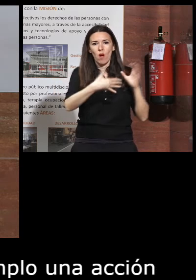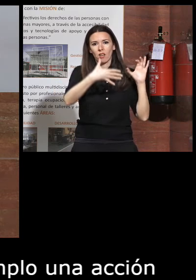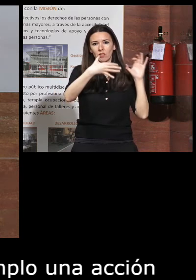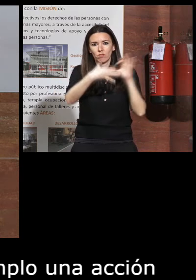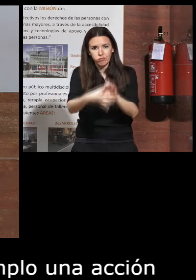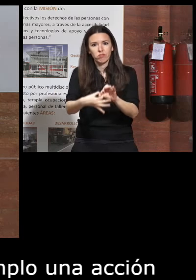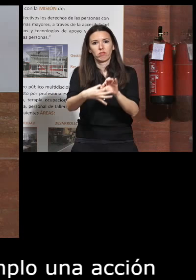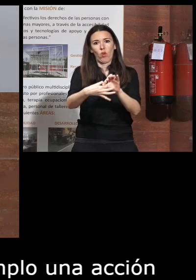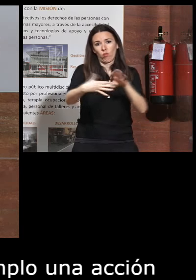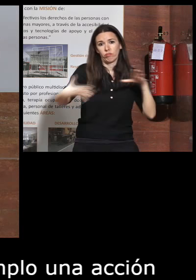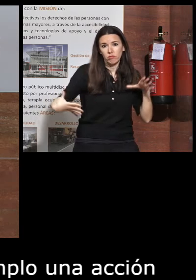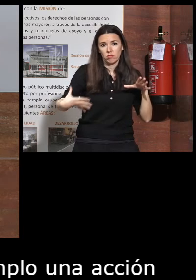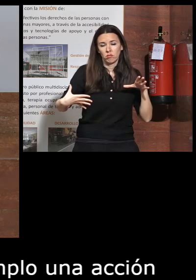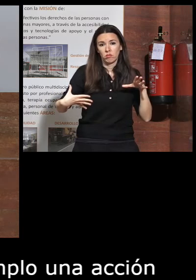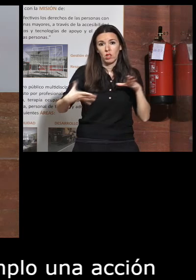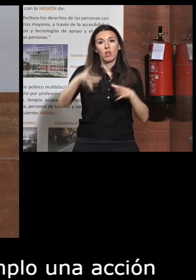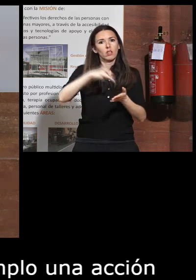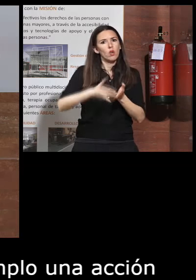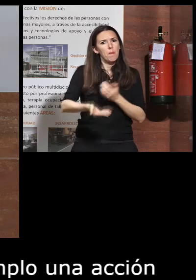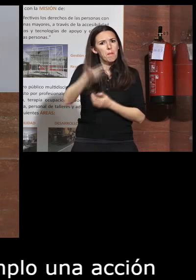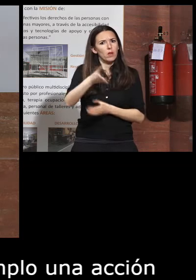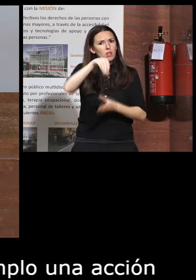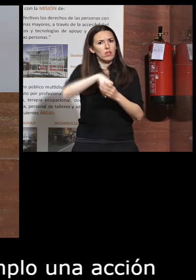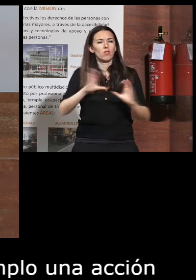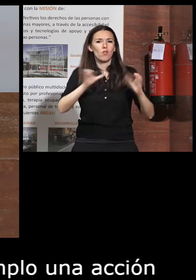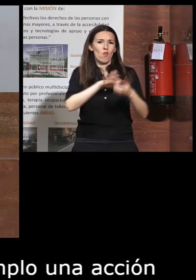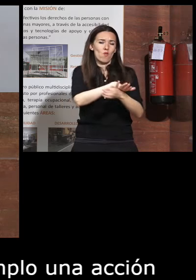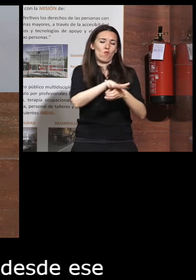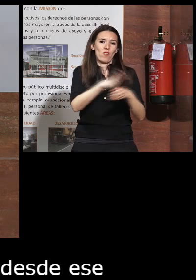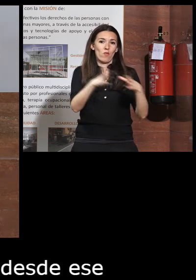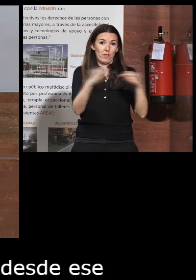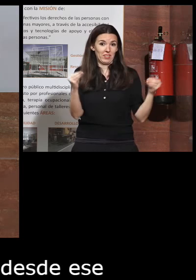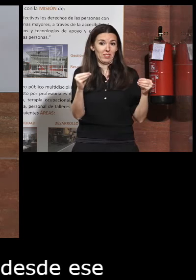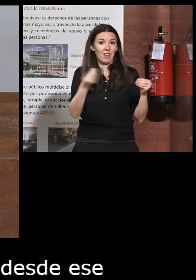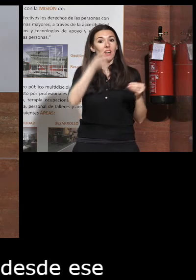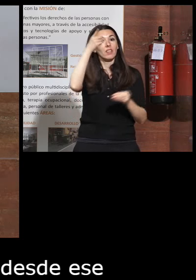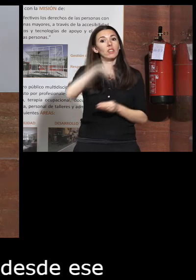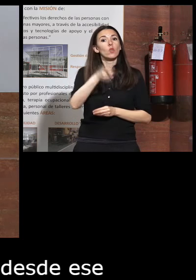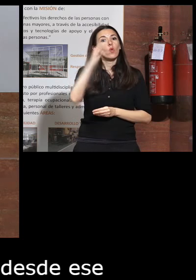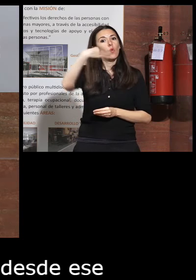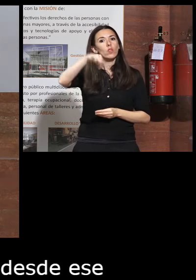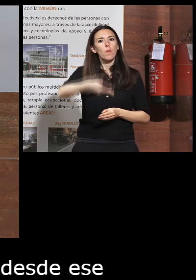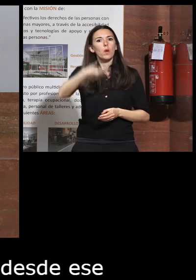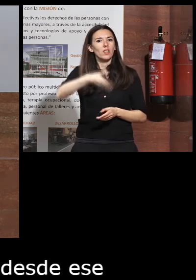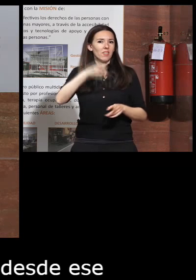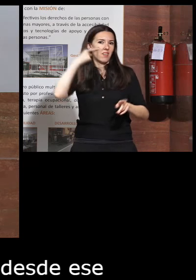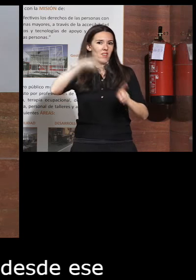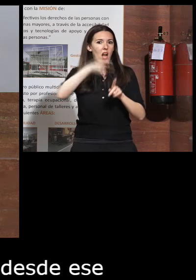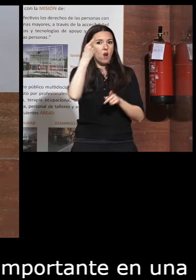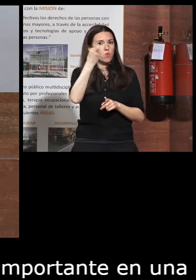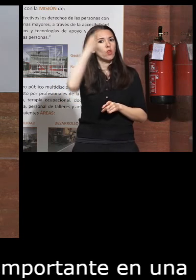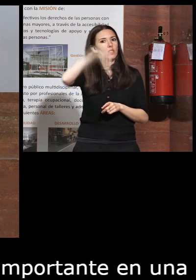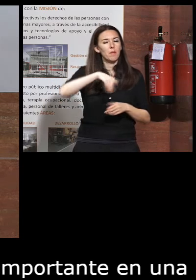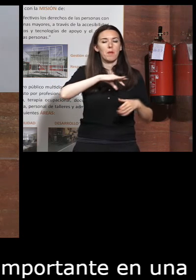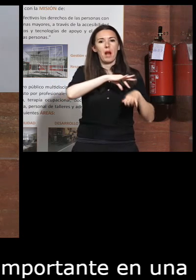desvinculador y eso es importante en una comunidad universitaria pero no solamente es importante para los alumnos es importante para todos los